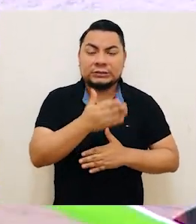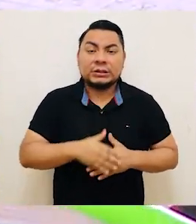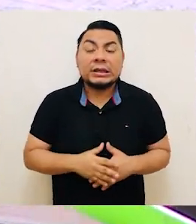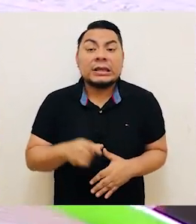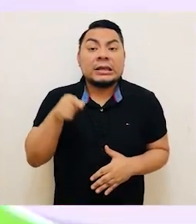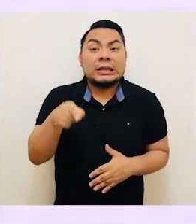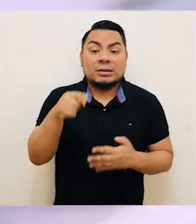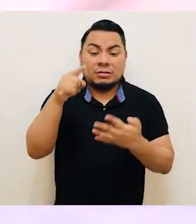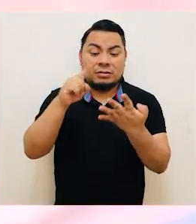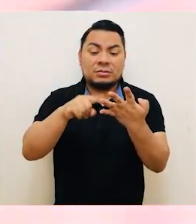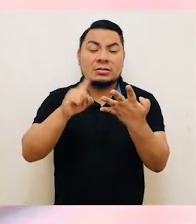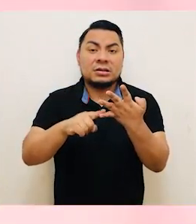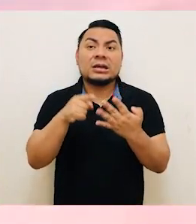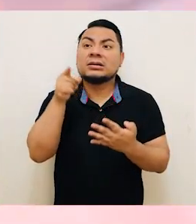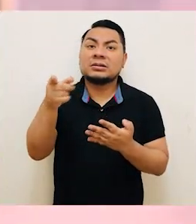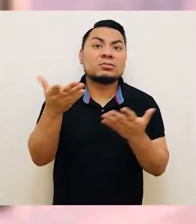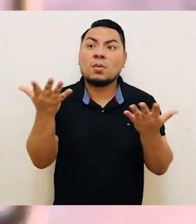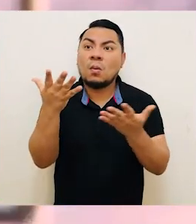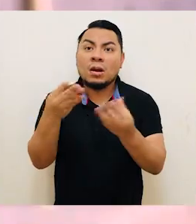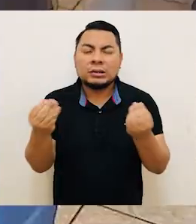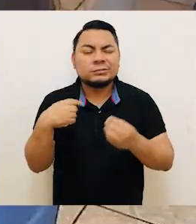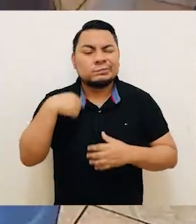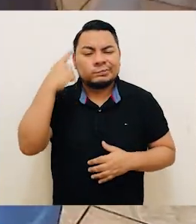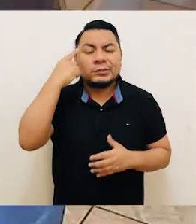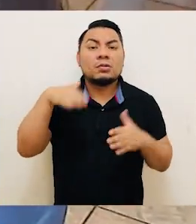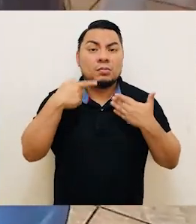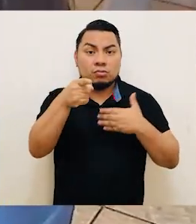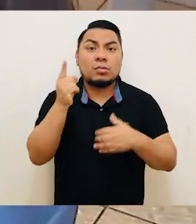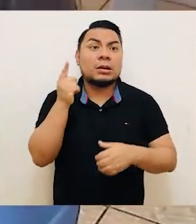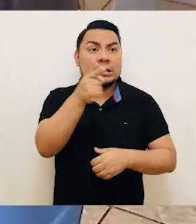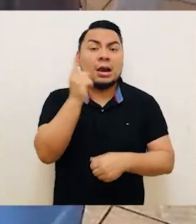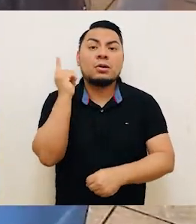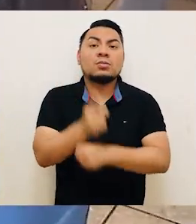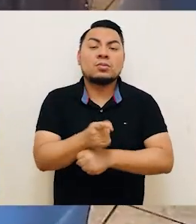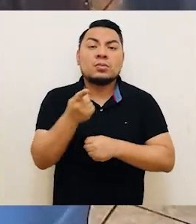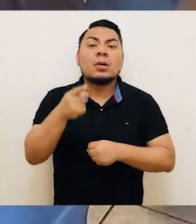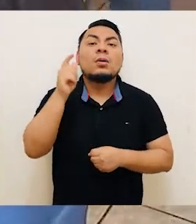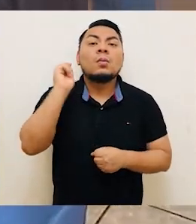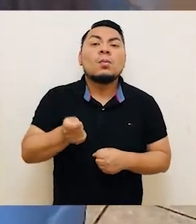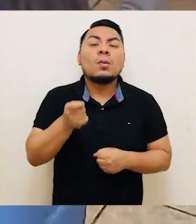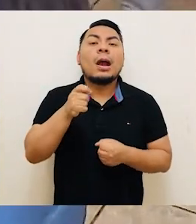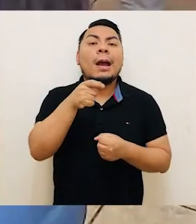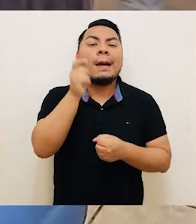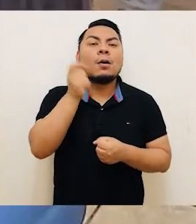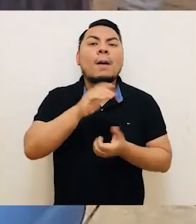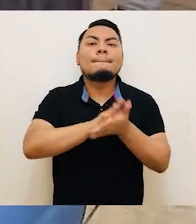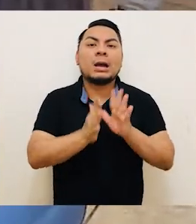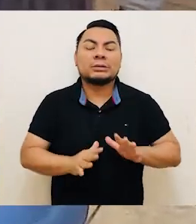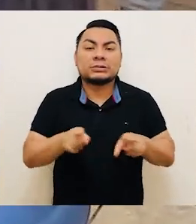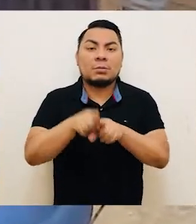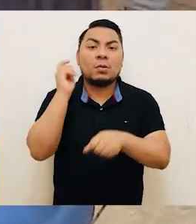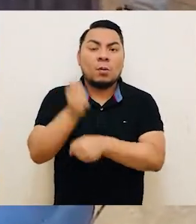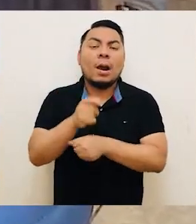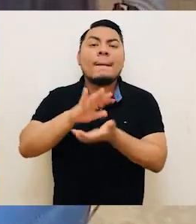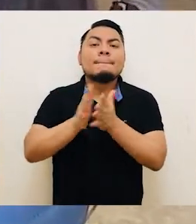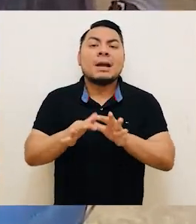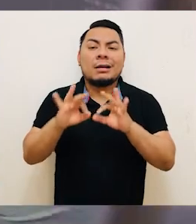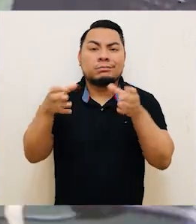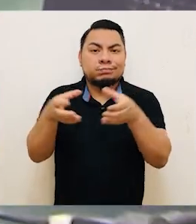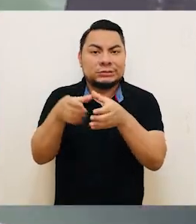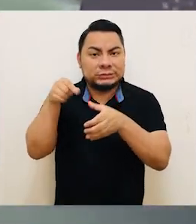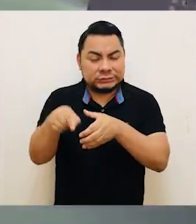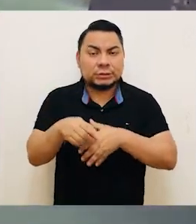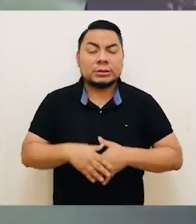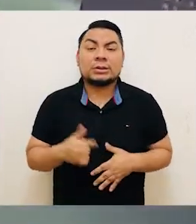puedes realizar la denuncia ante los juzgados de paz o juzgados de paz letrado. Quiero resaltar algo muy importante de que